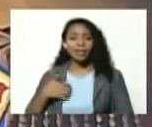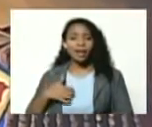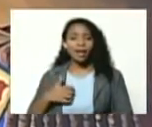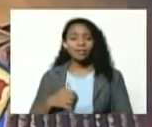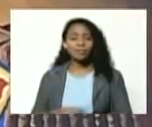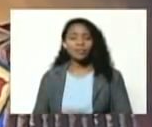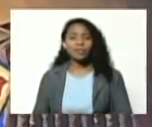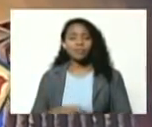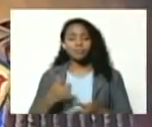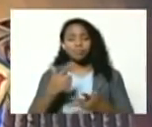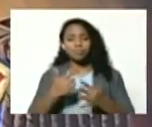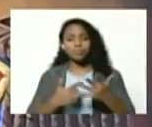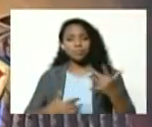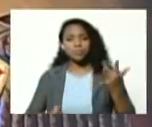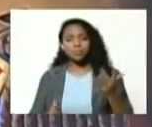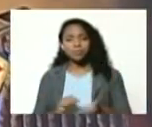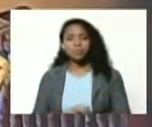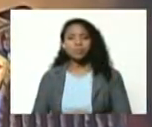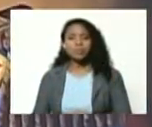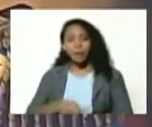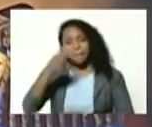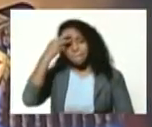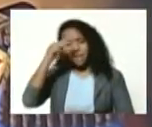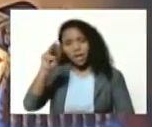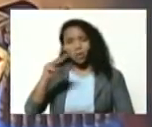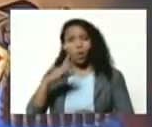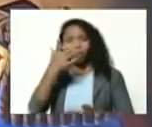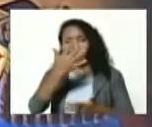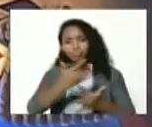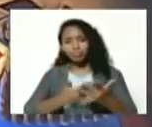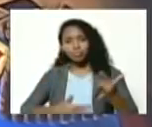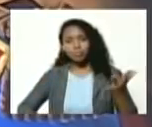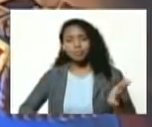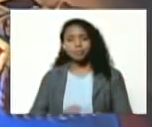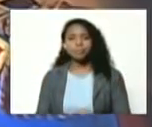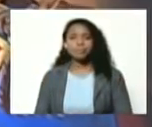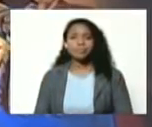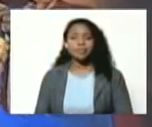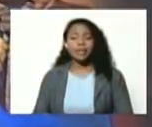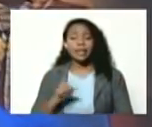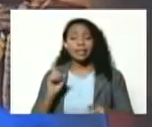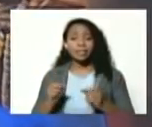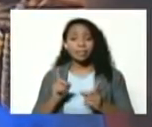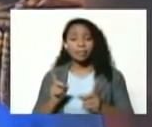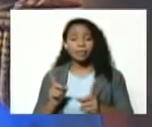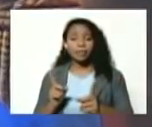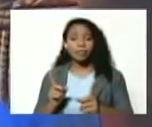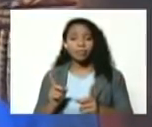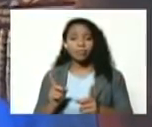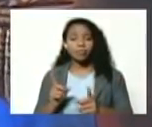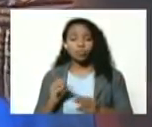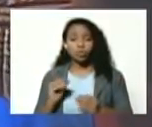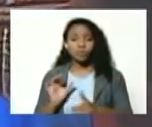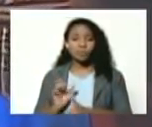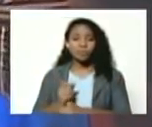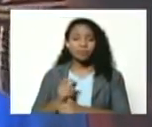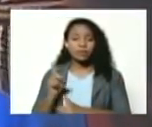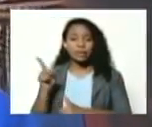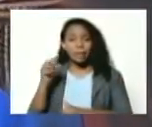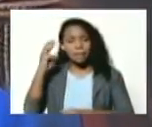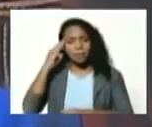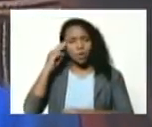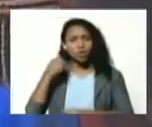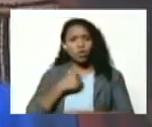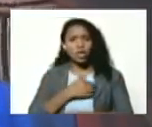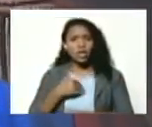Montevideo en México dependían dependían bueno memoria yo quiero